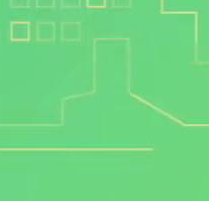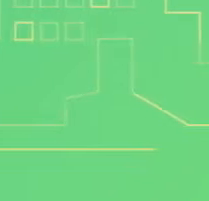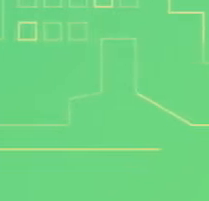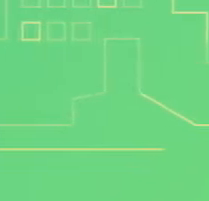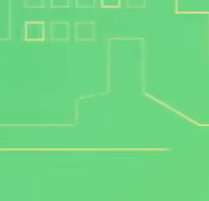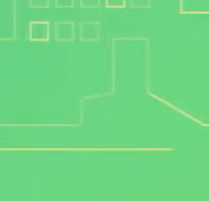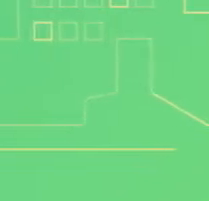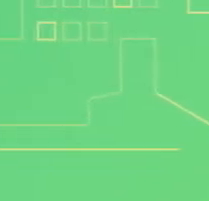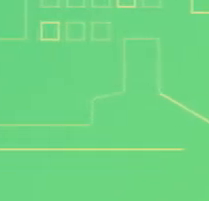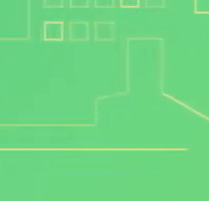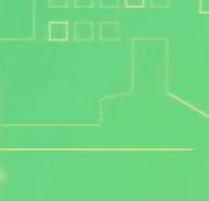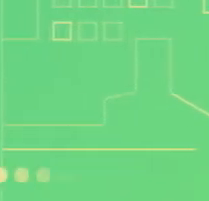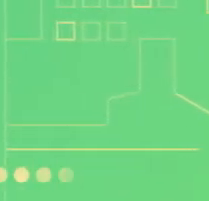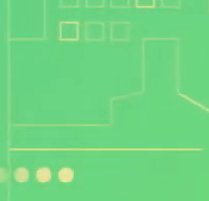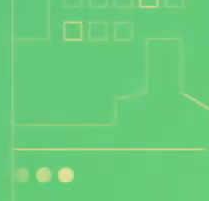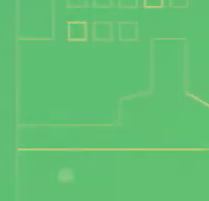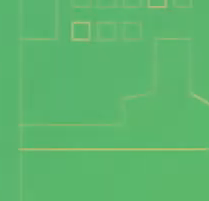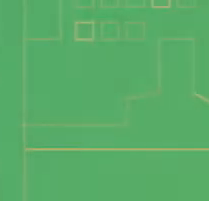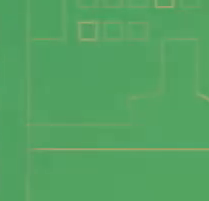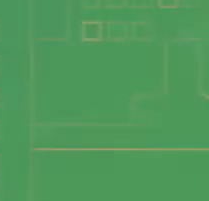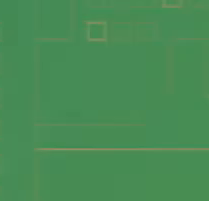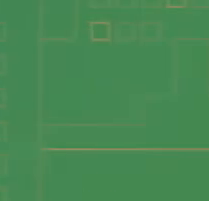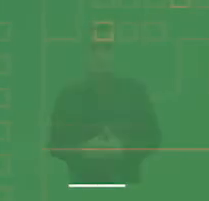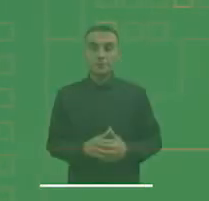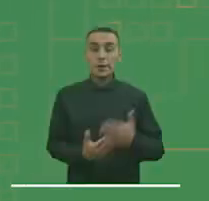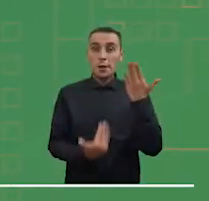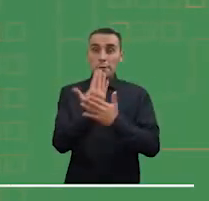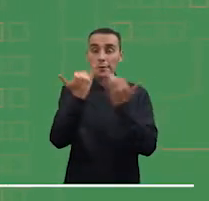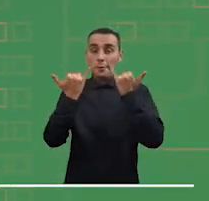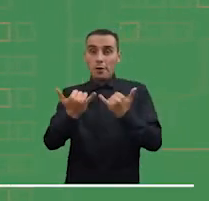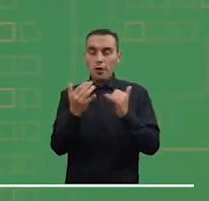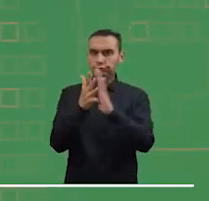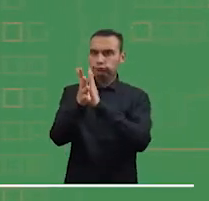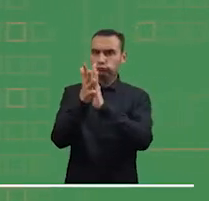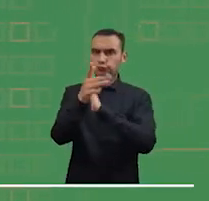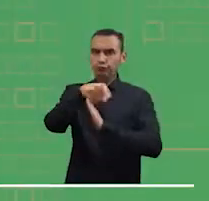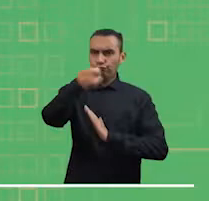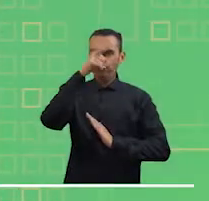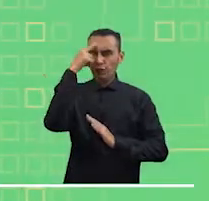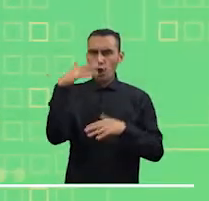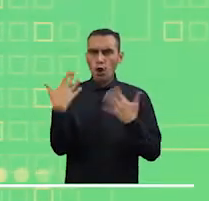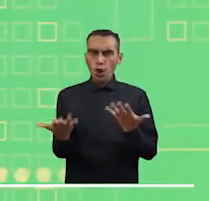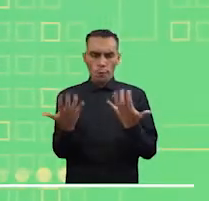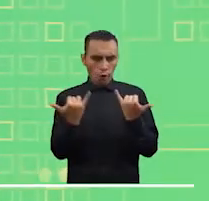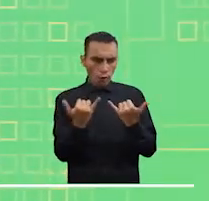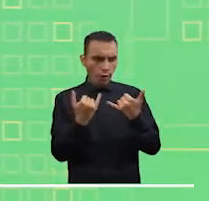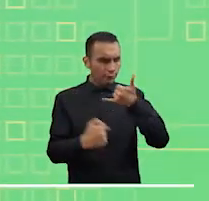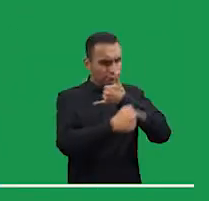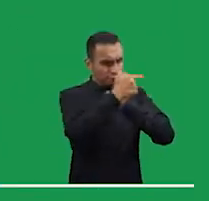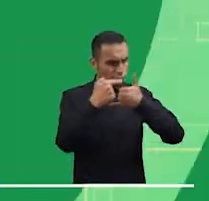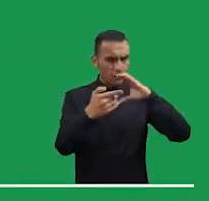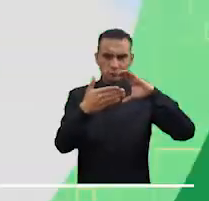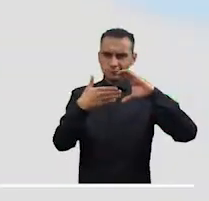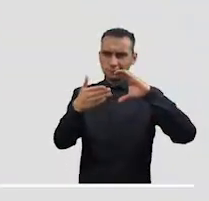Empezamos este nuevo día con nuestro recorrido de la mañana por cada una de las regiones de nuestro territorio.